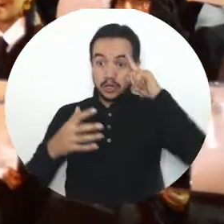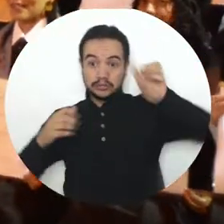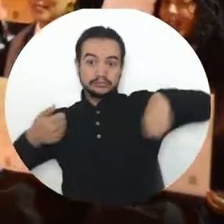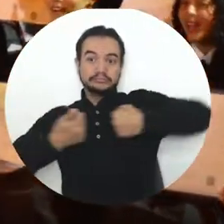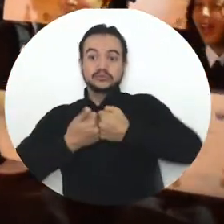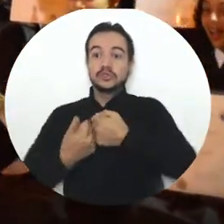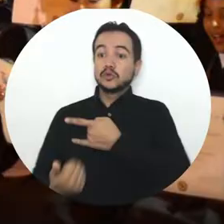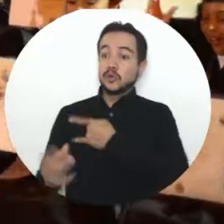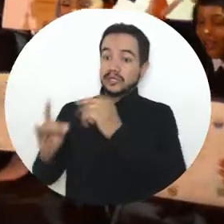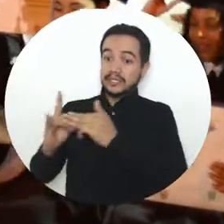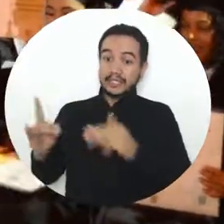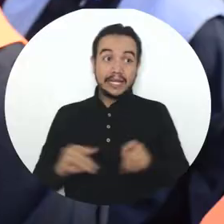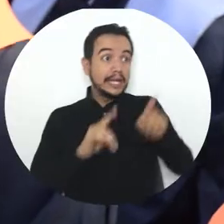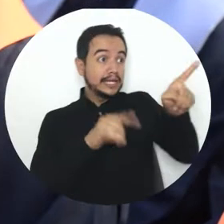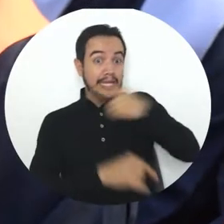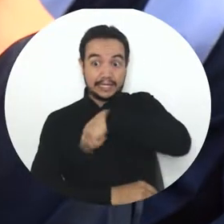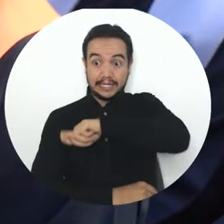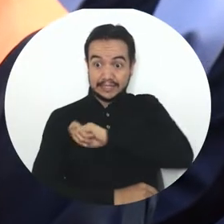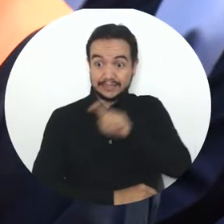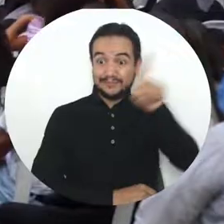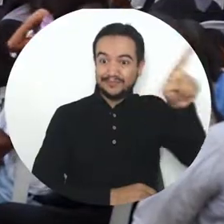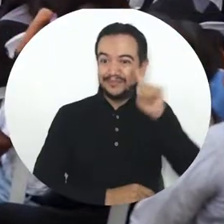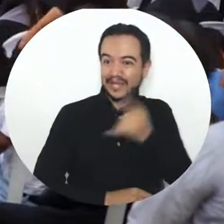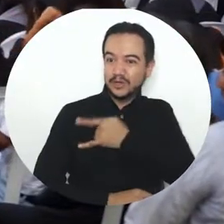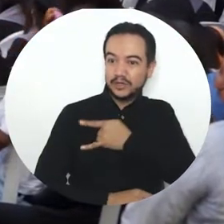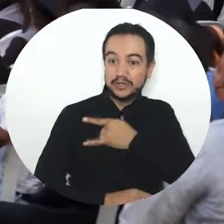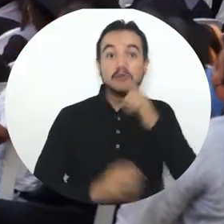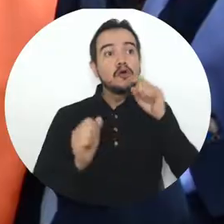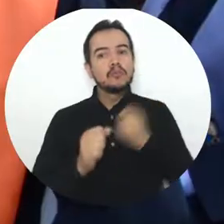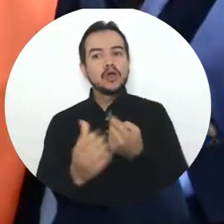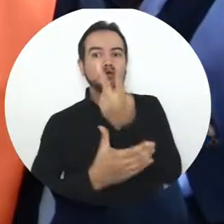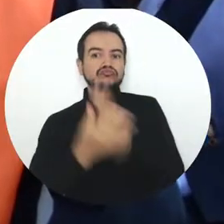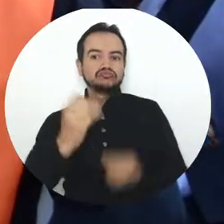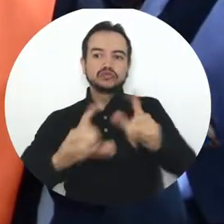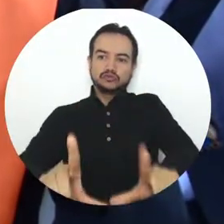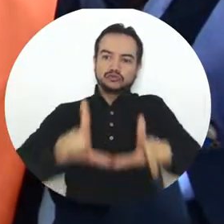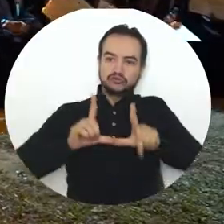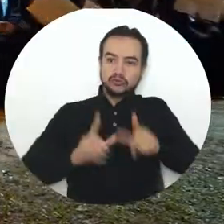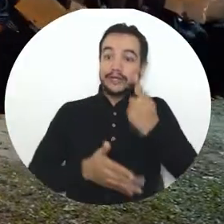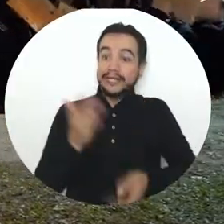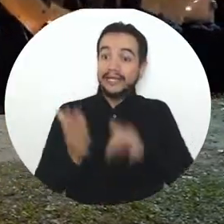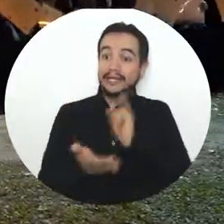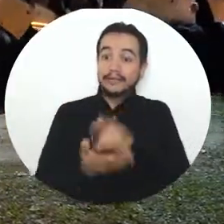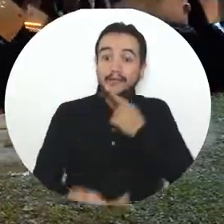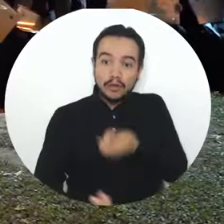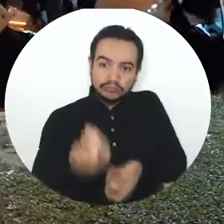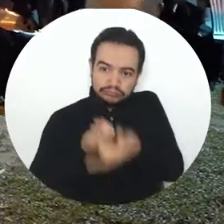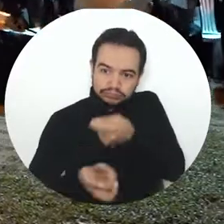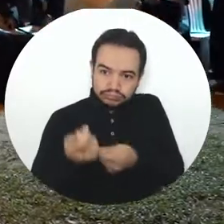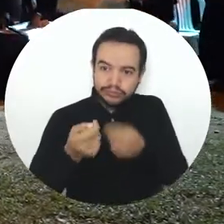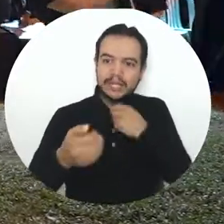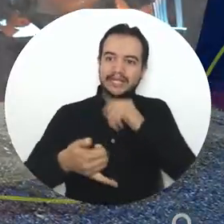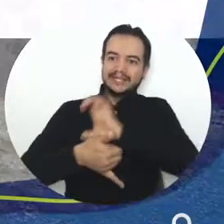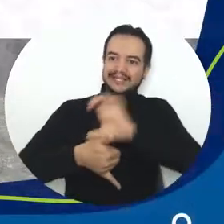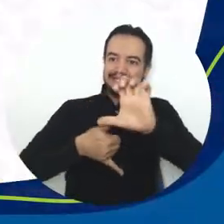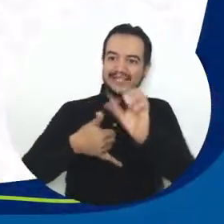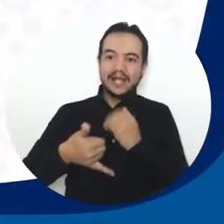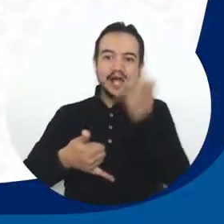Unimagdalena y la Universidad de Cádiz, se proyecta ofrecer la doble titulación en pesquerías tropicales y acuipesca.